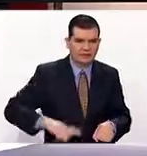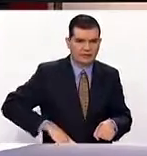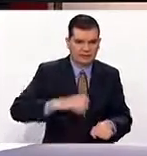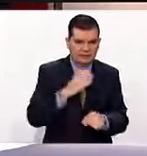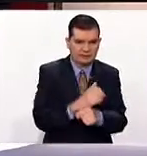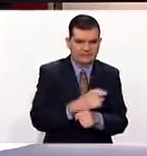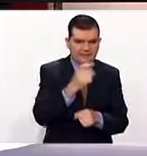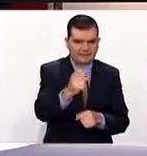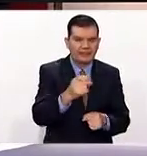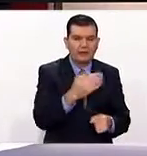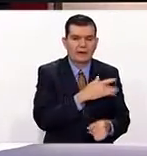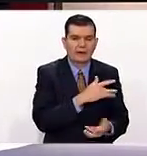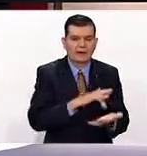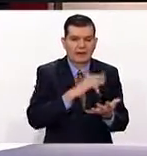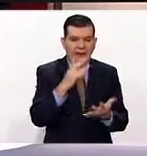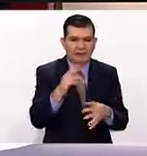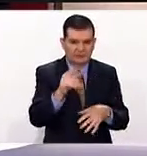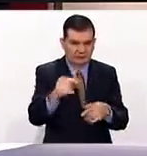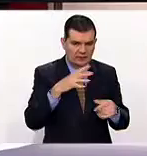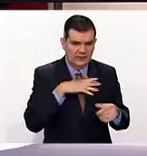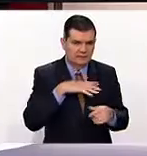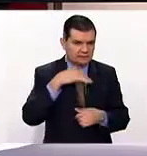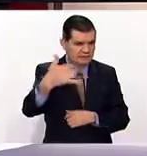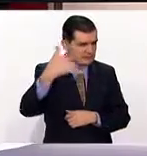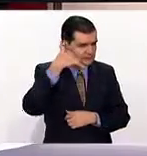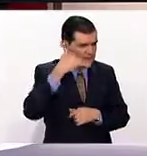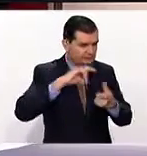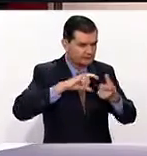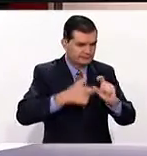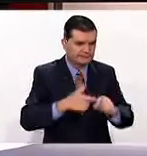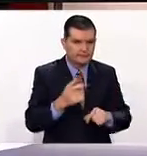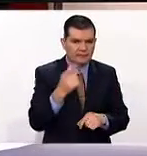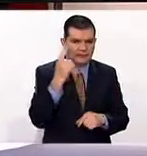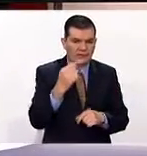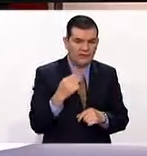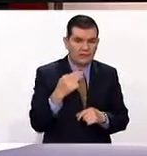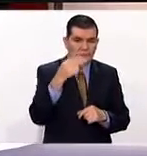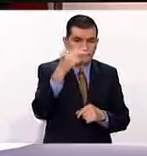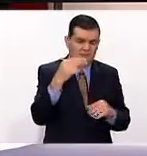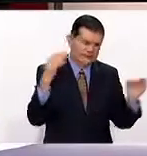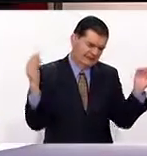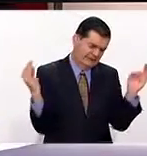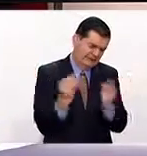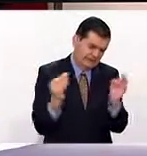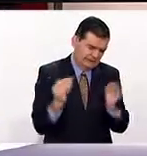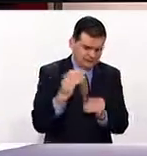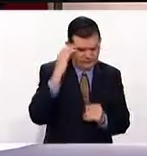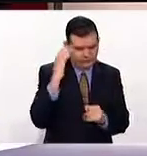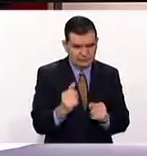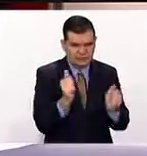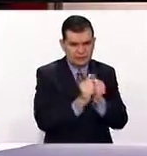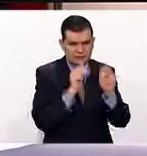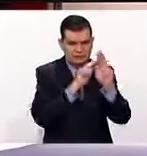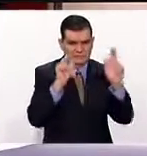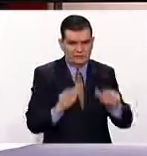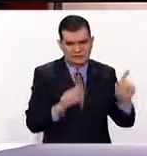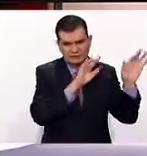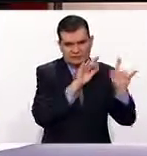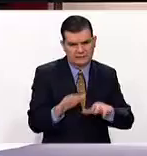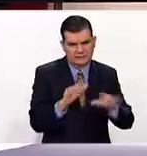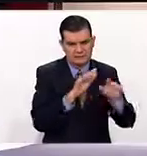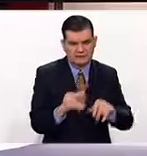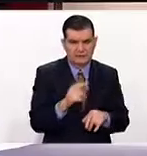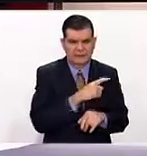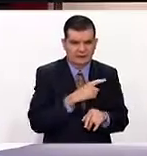Gobernación. Ricardo, muchísimas gracias por tomarnos la llamada en México al día. Un norte muy frío, con intensas nevadas, por lo tanto hay que